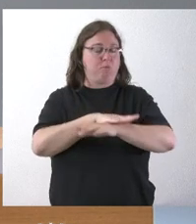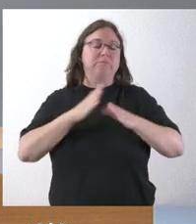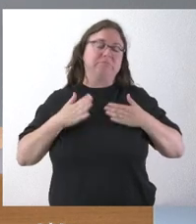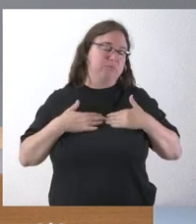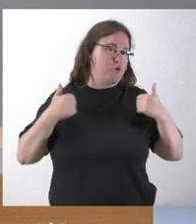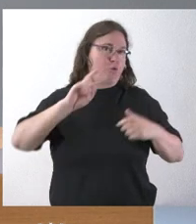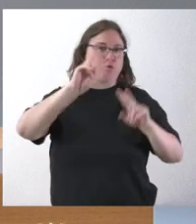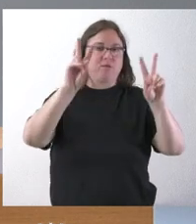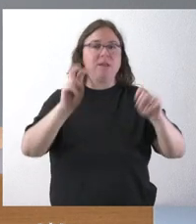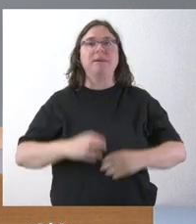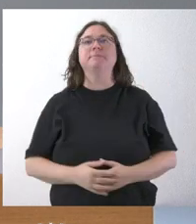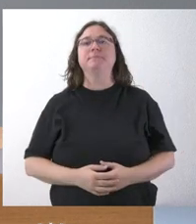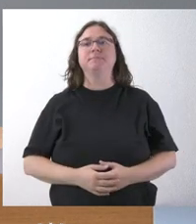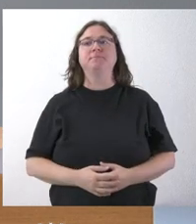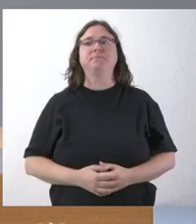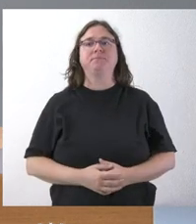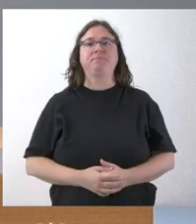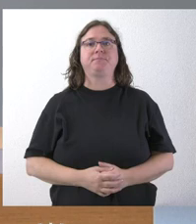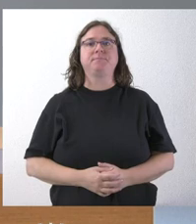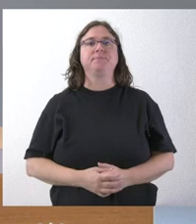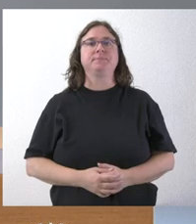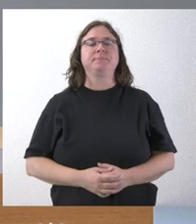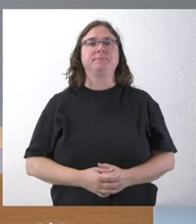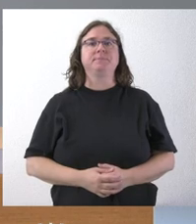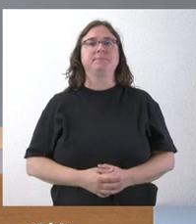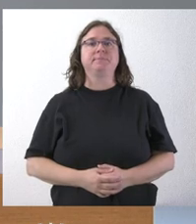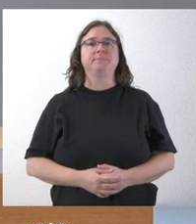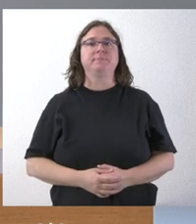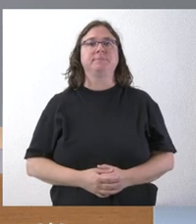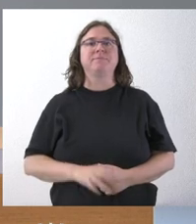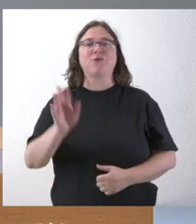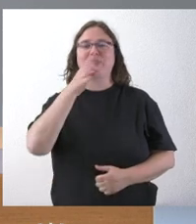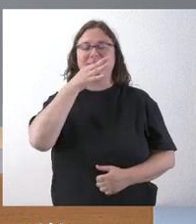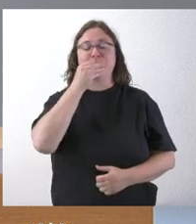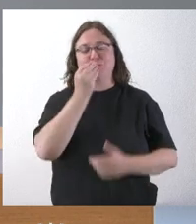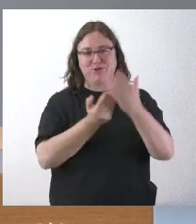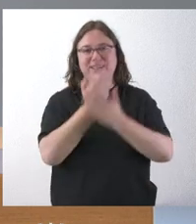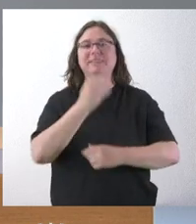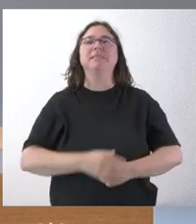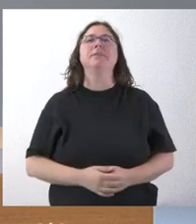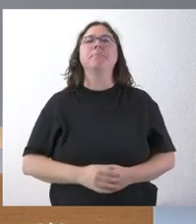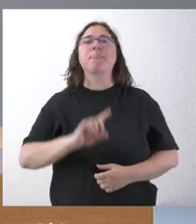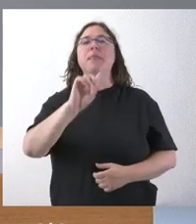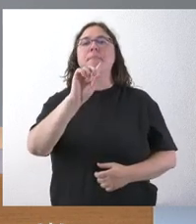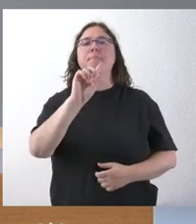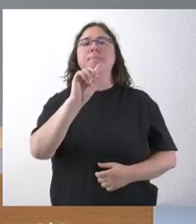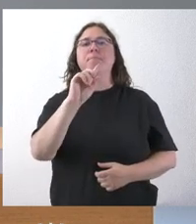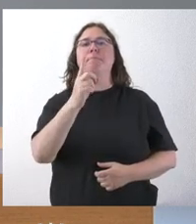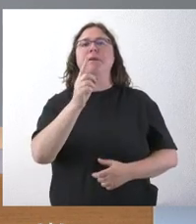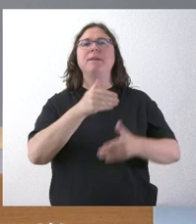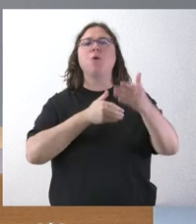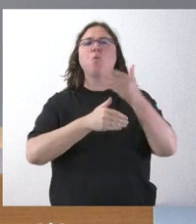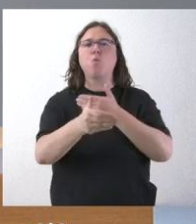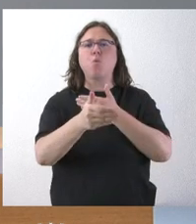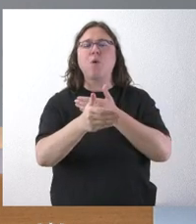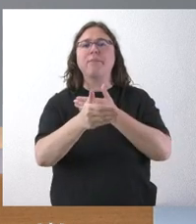que deseen preguntar. Sí. Hola, ¿qué tal? Buenos días. Tiene dos cuestiones. La primera es cuándo va a presentar la Junta